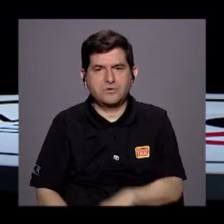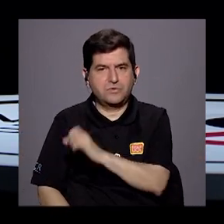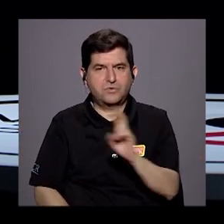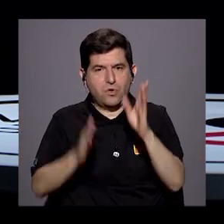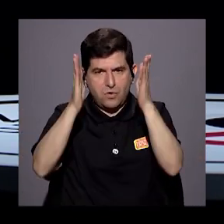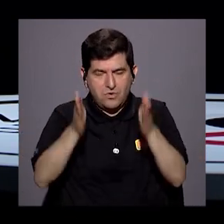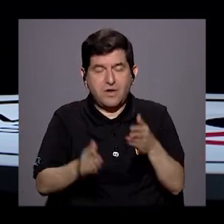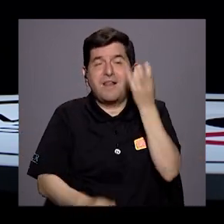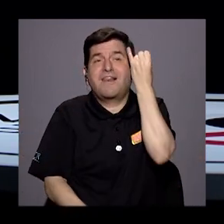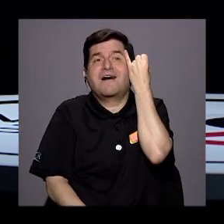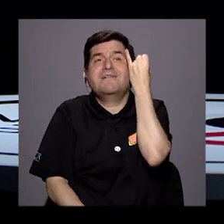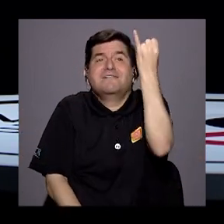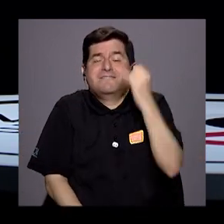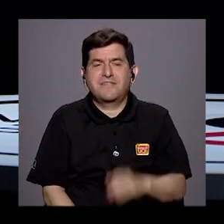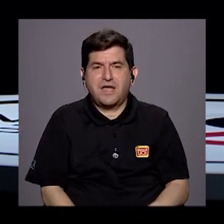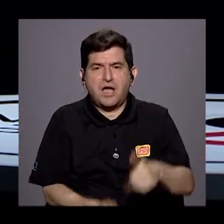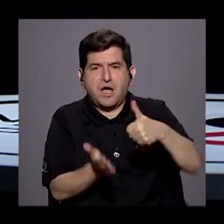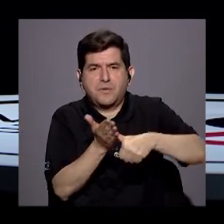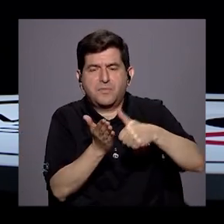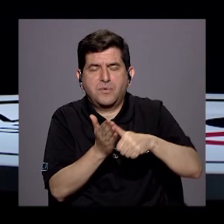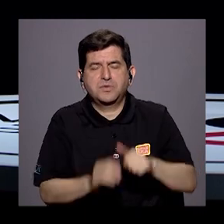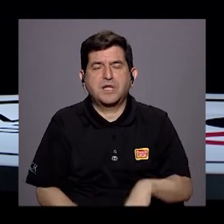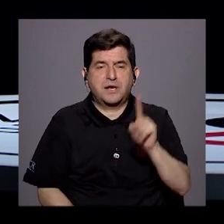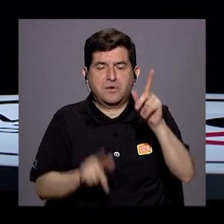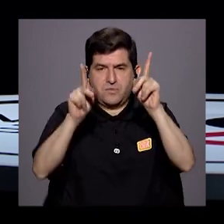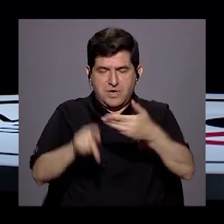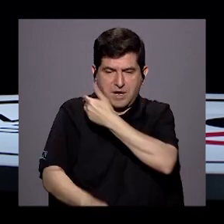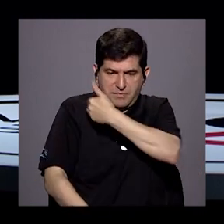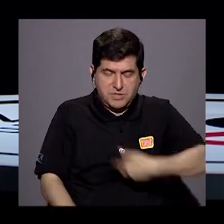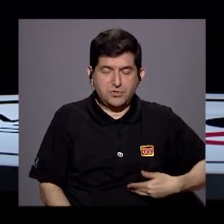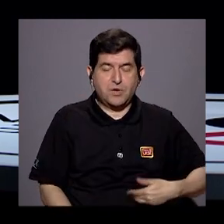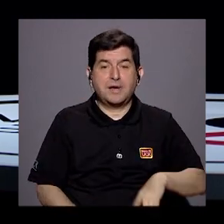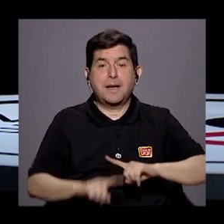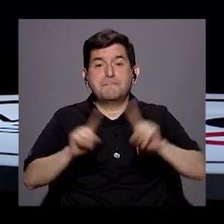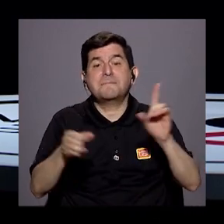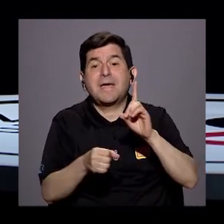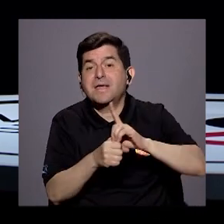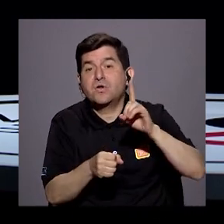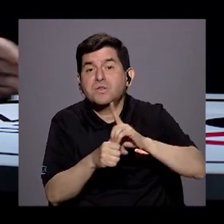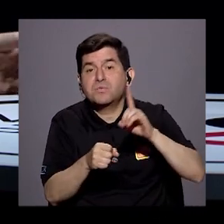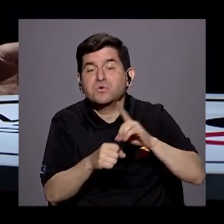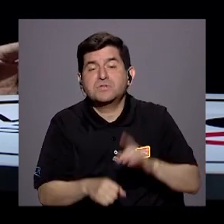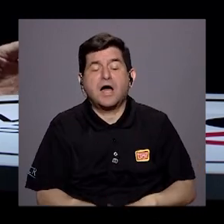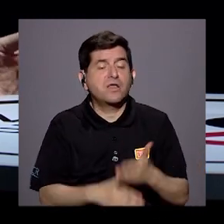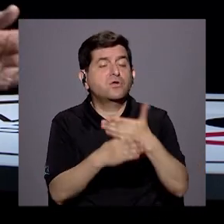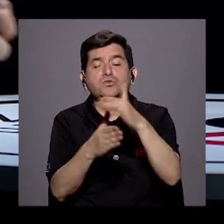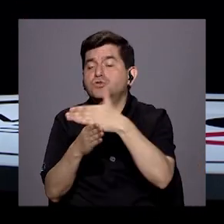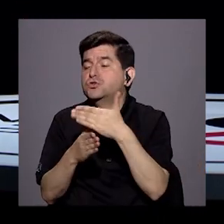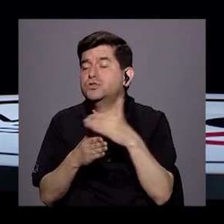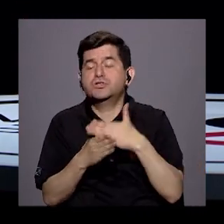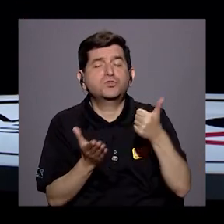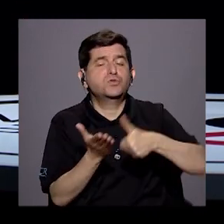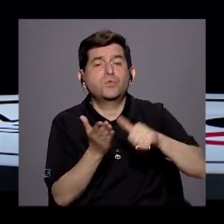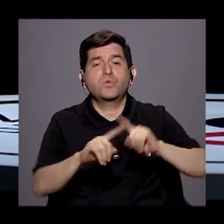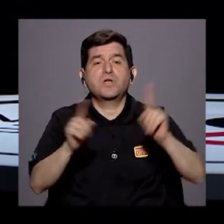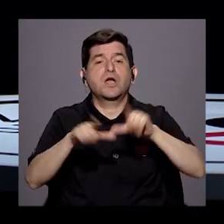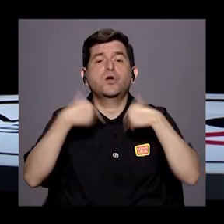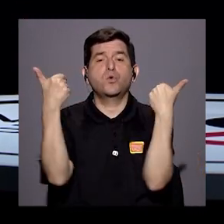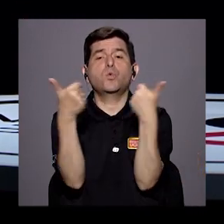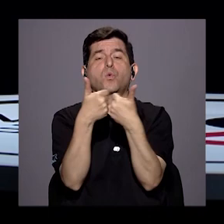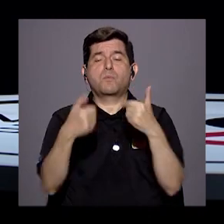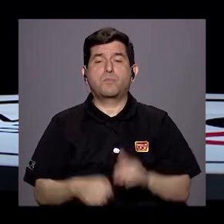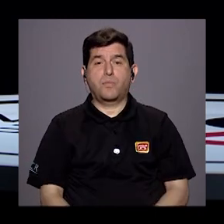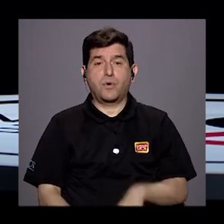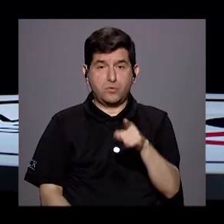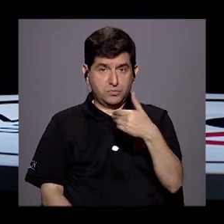tiene acogido la tendencia de votar para alguien para el presidente y para diputados distribuir su voto en una serie de grupos.